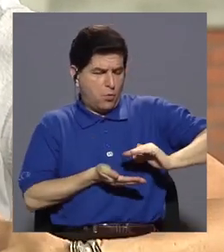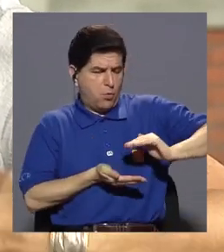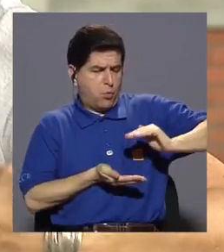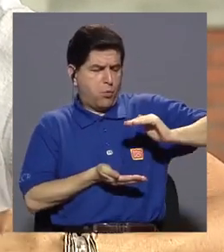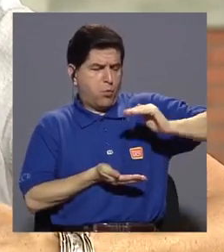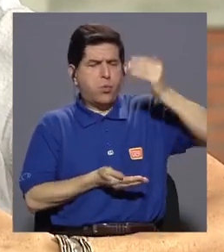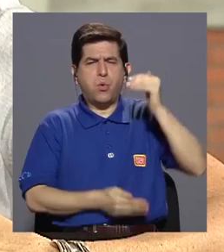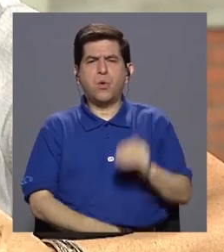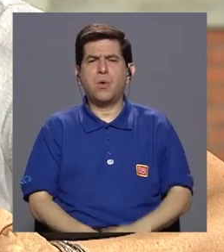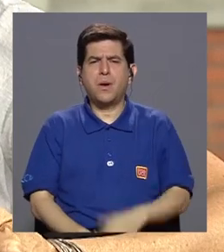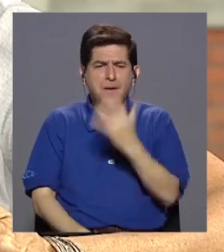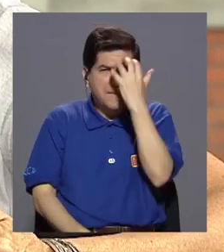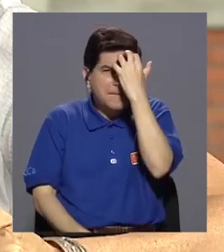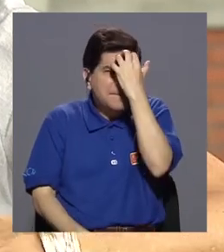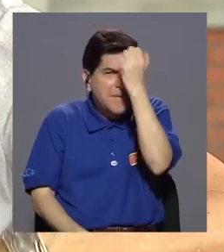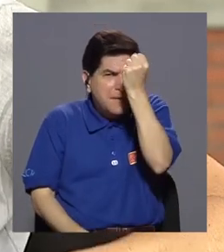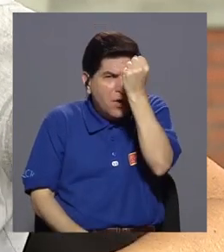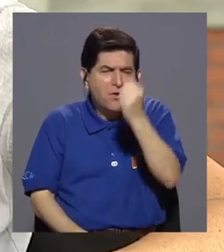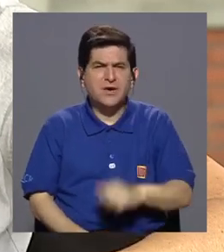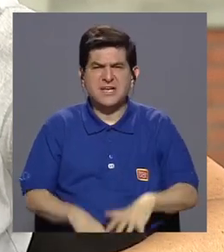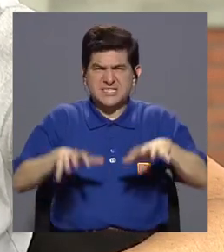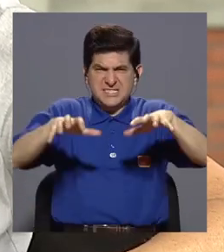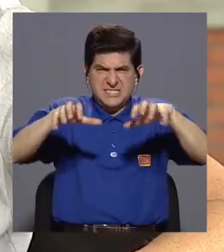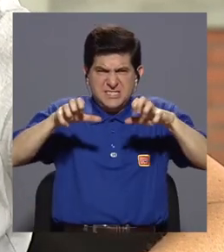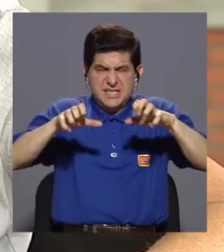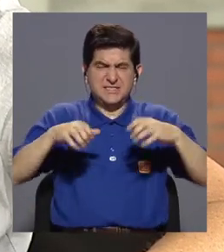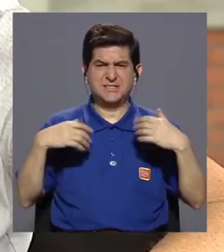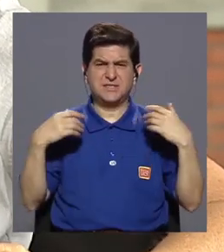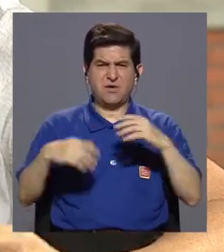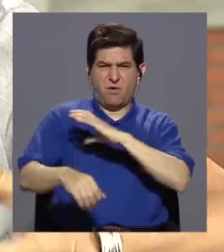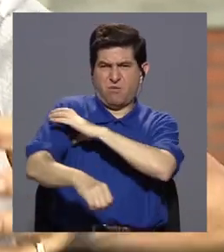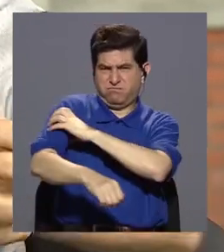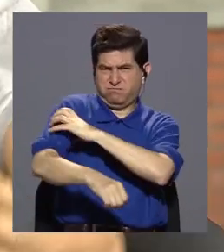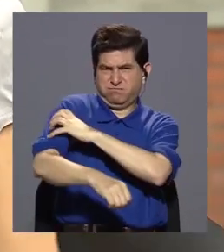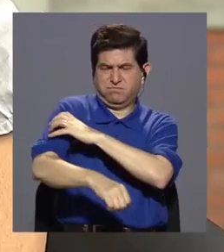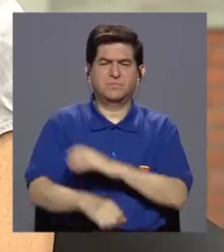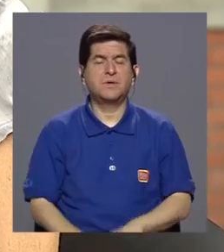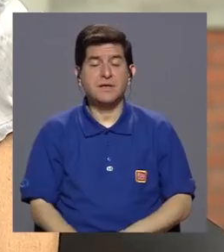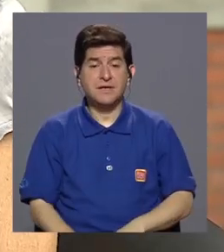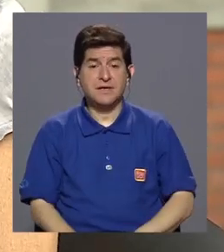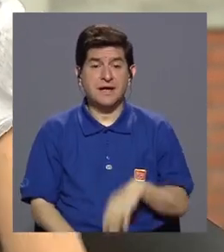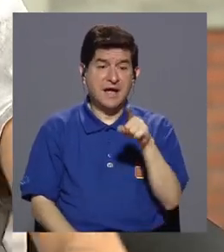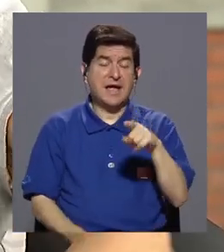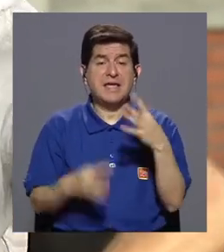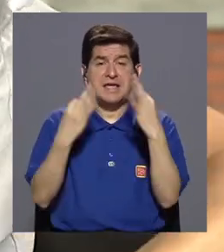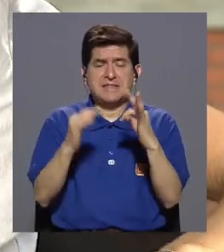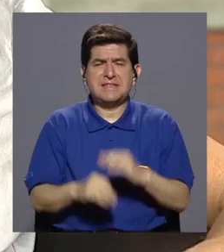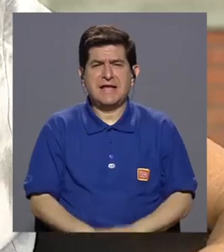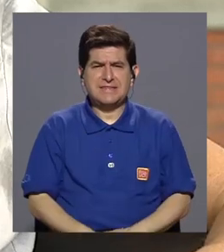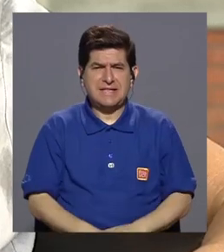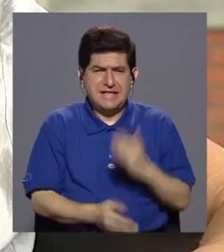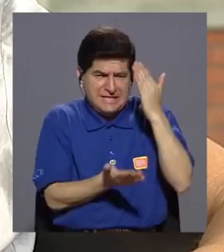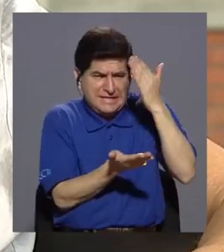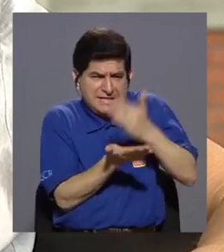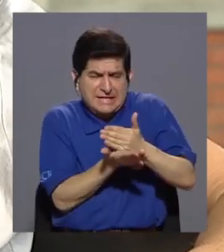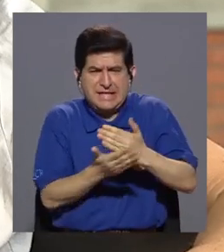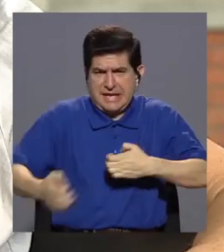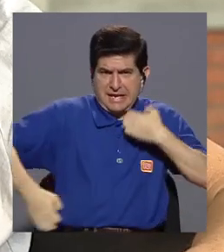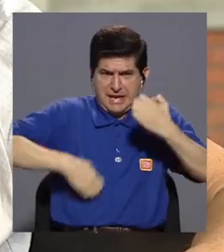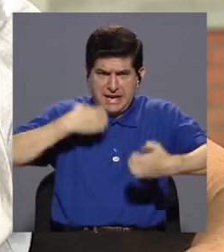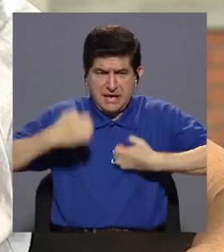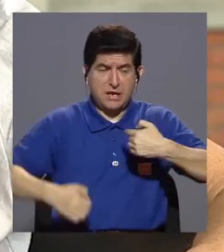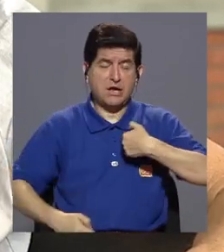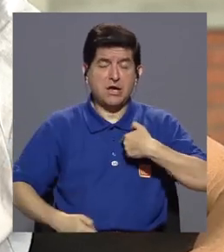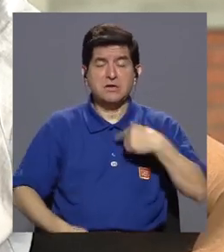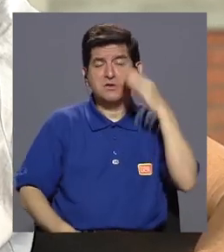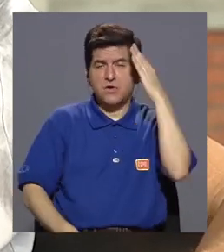muchas memorias, muchas tensiones musculares, con las que trata de contener determinadas emociones que